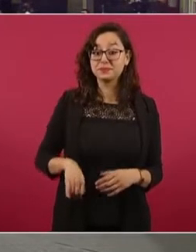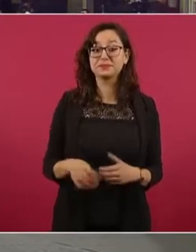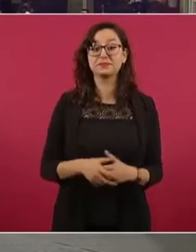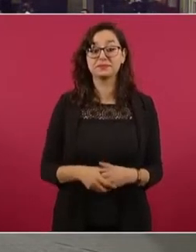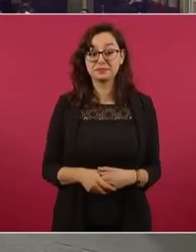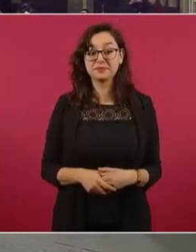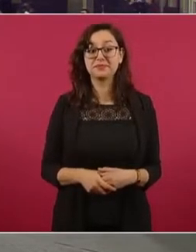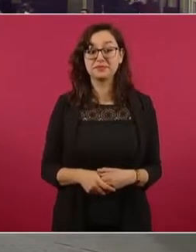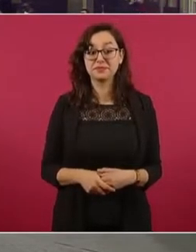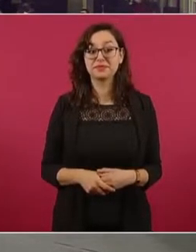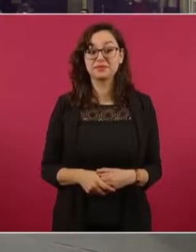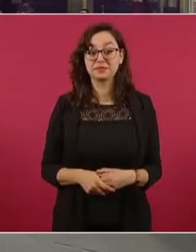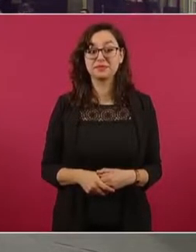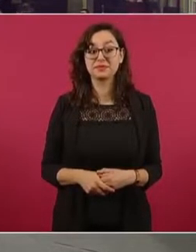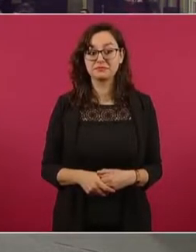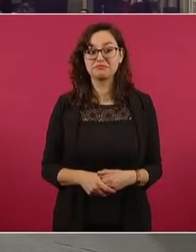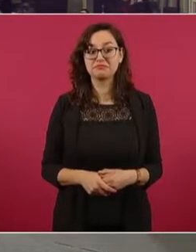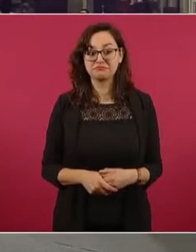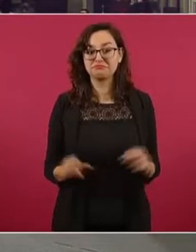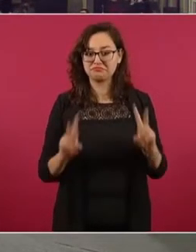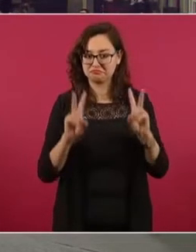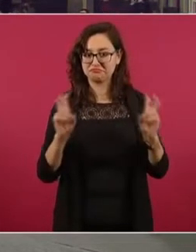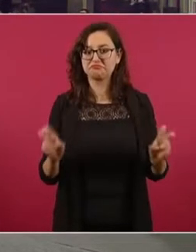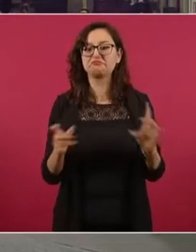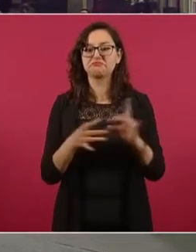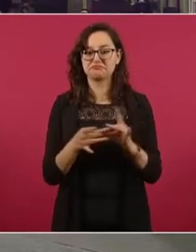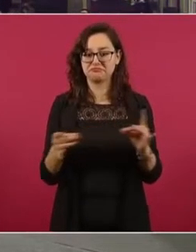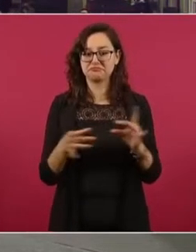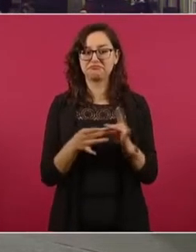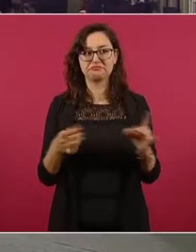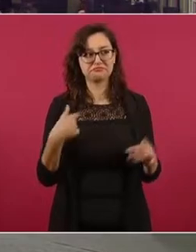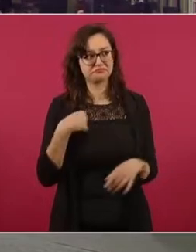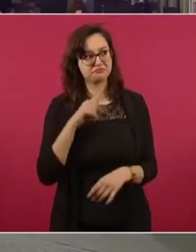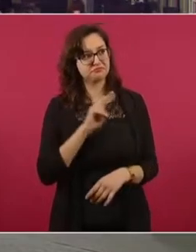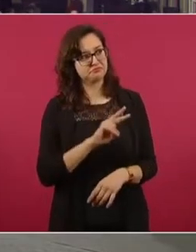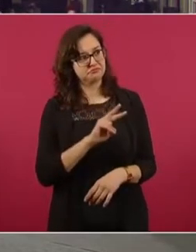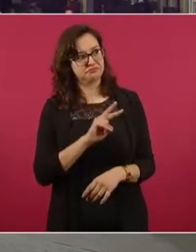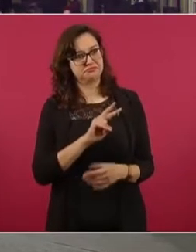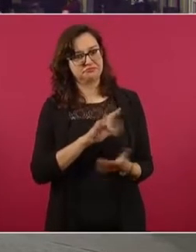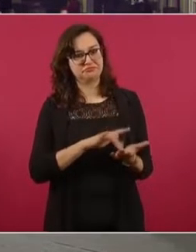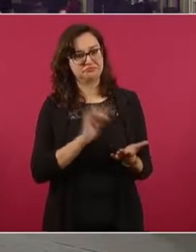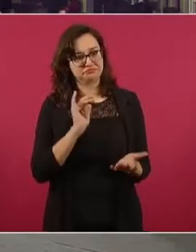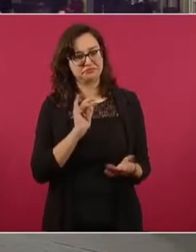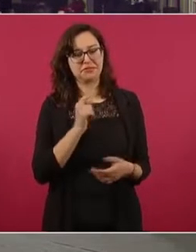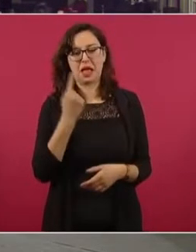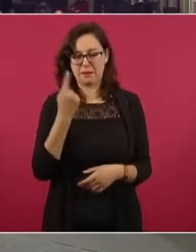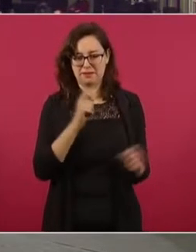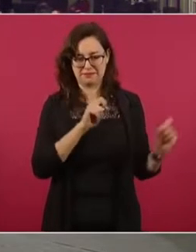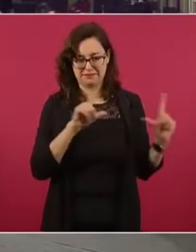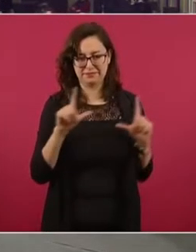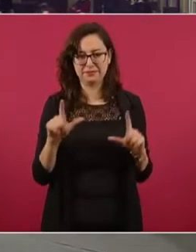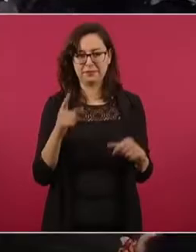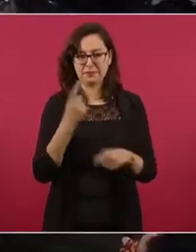Vamos a retomar algunas cosas, ¿no? Que estaba yo viendo. Es porque no pones la primera.